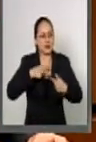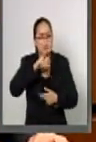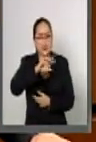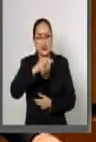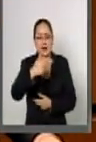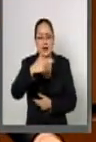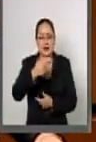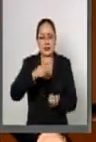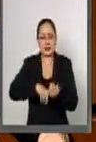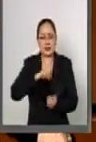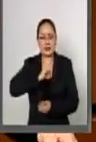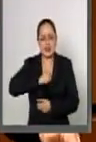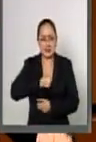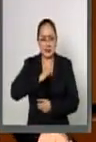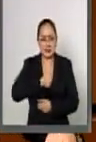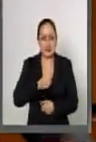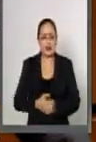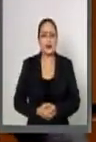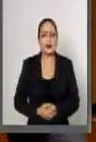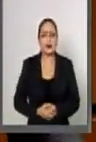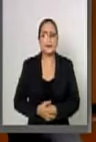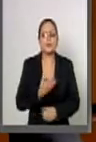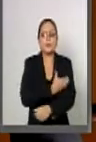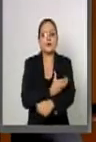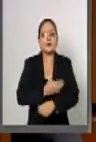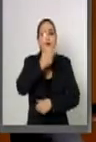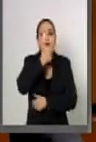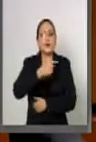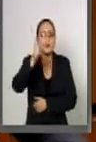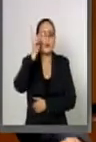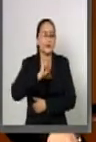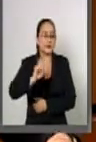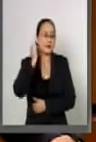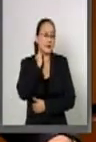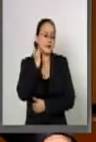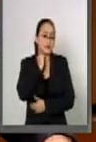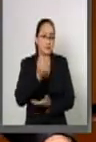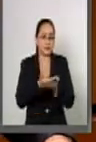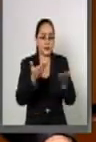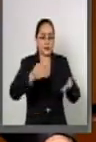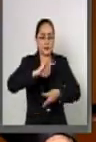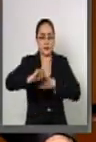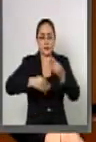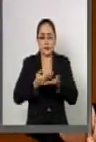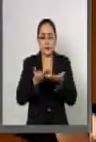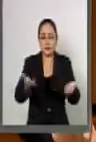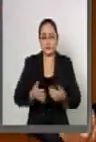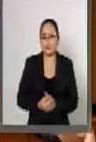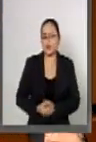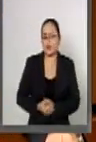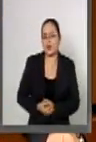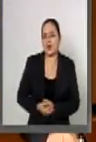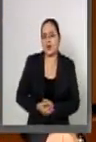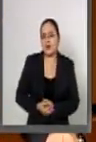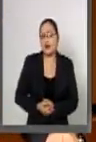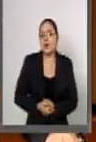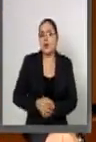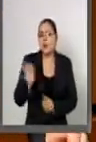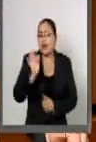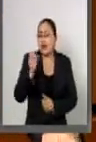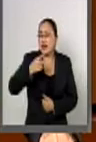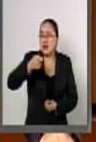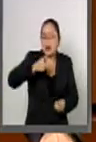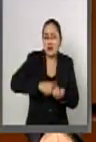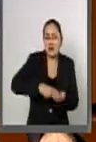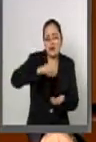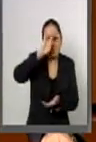y viven con VIH SIDA compañeras y compañeros senadores porque no hay razón ni motivo que justifique